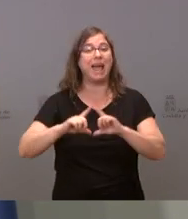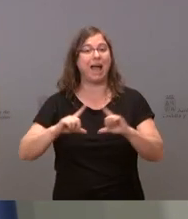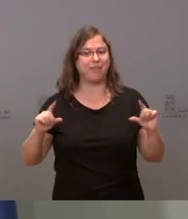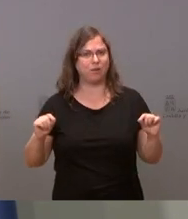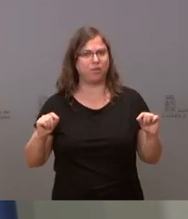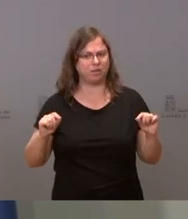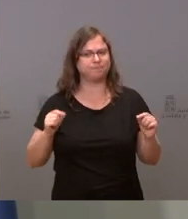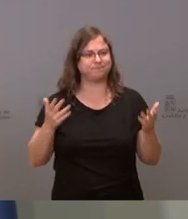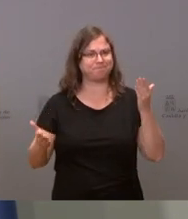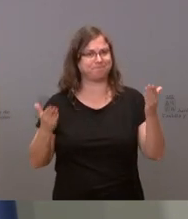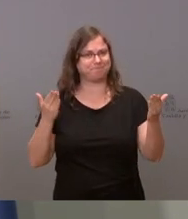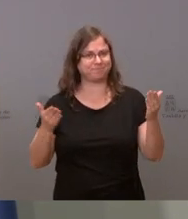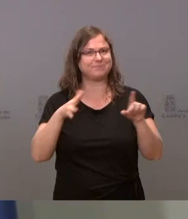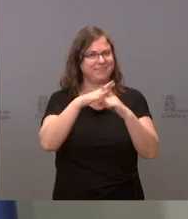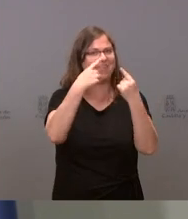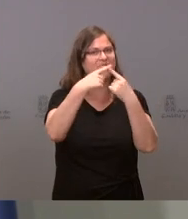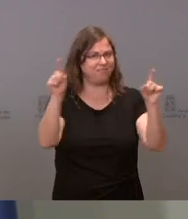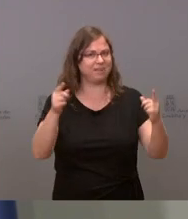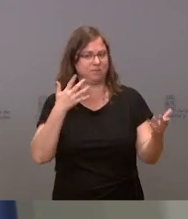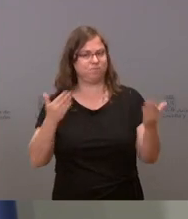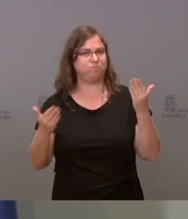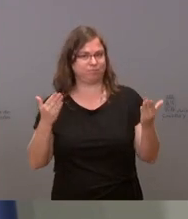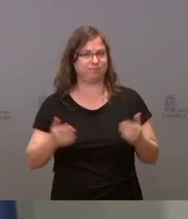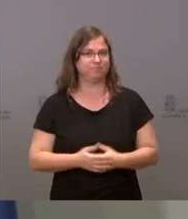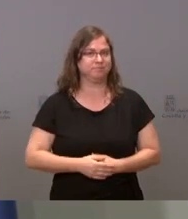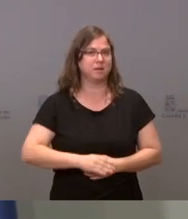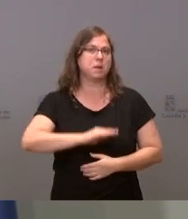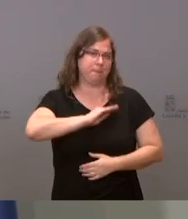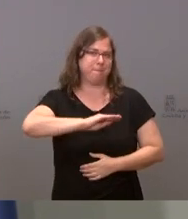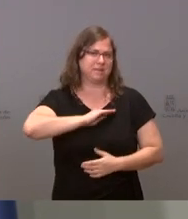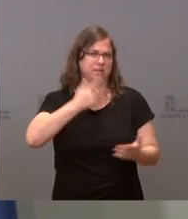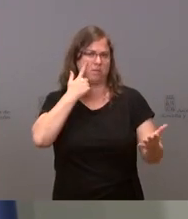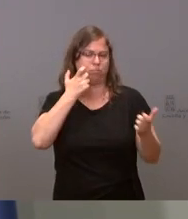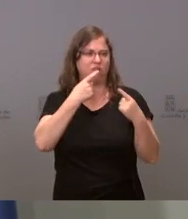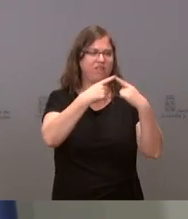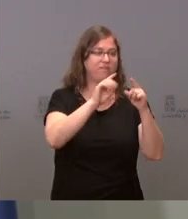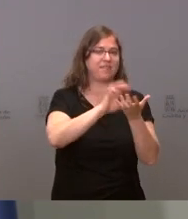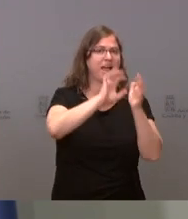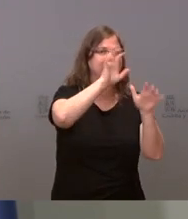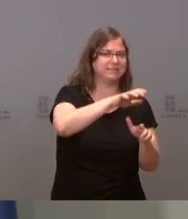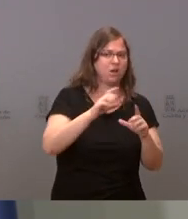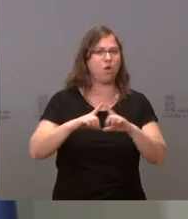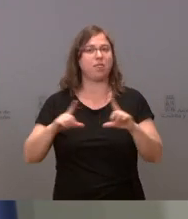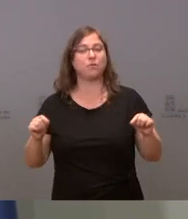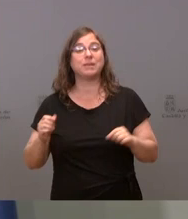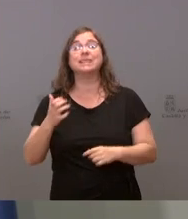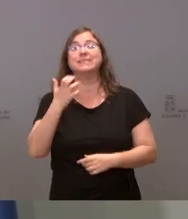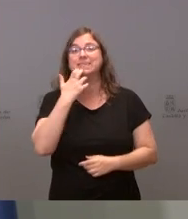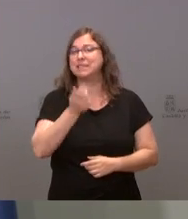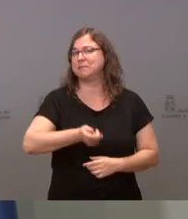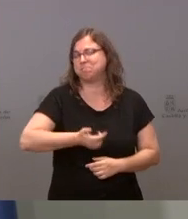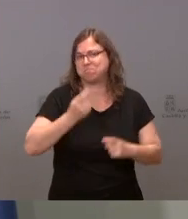precisa de cuál es la diferencia. Que es bastante notable. Sobre si nos hubiera gustado un acuerdo